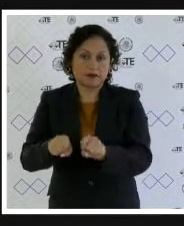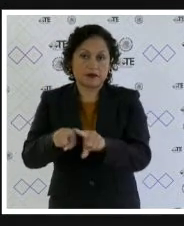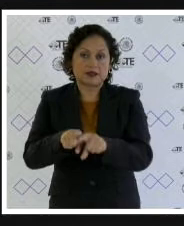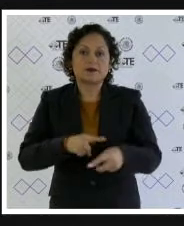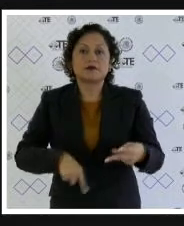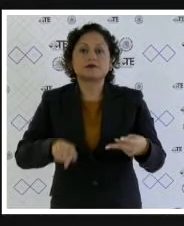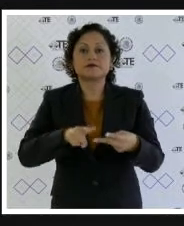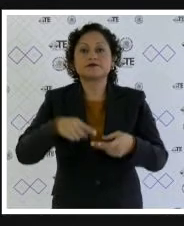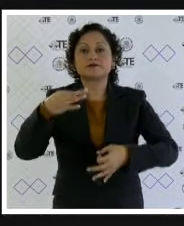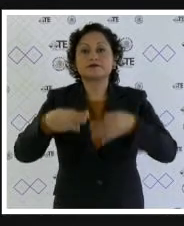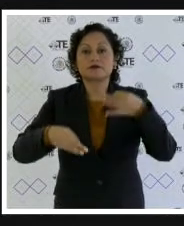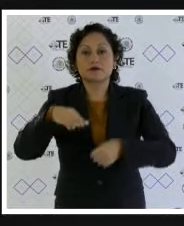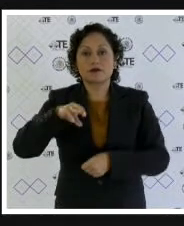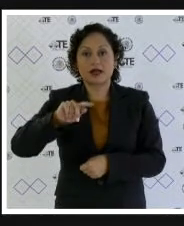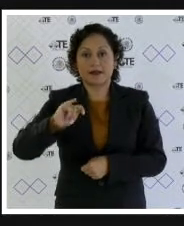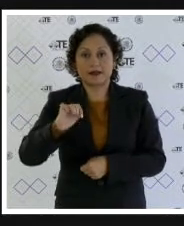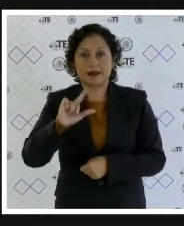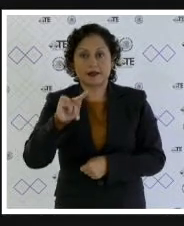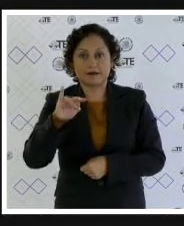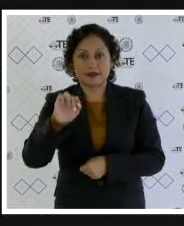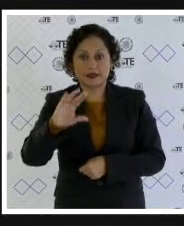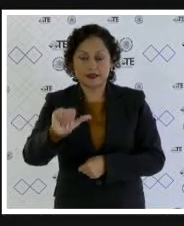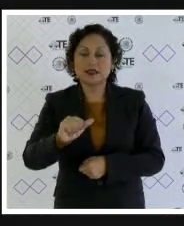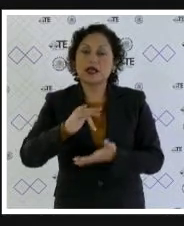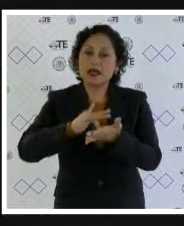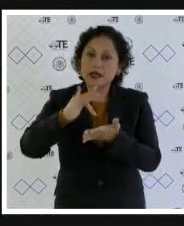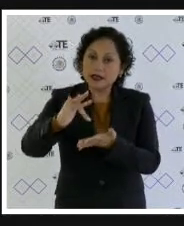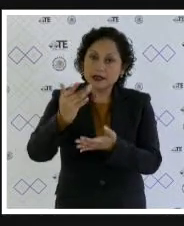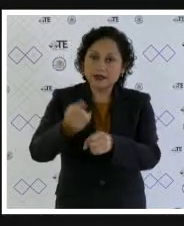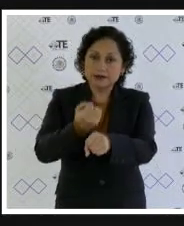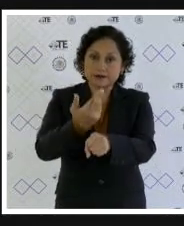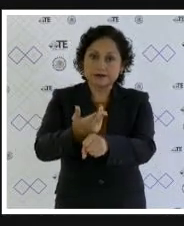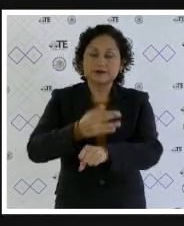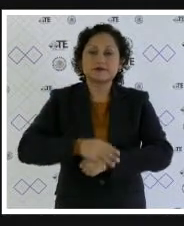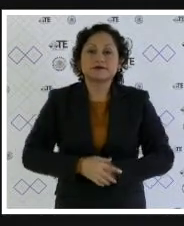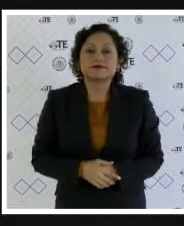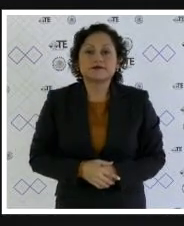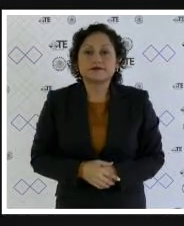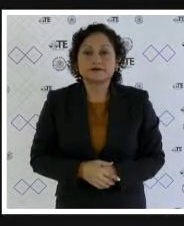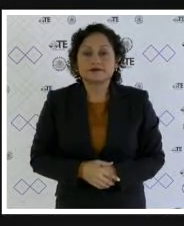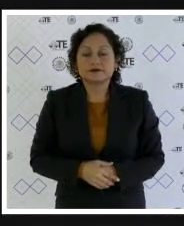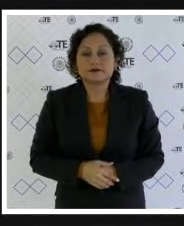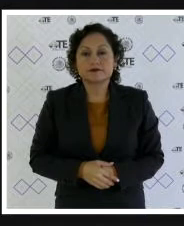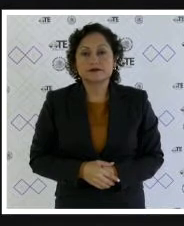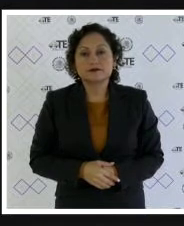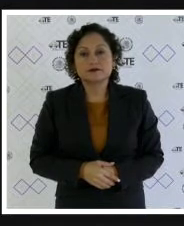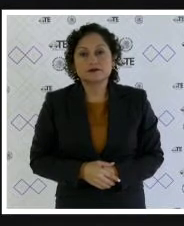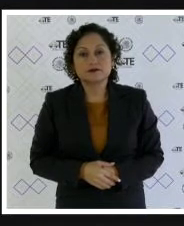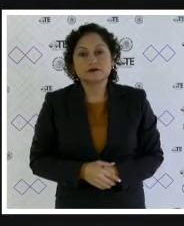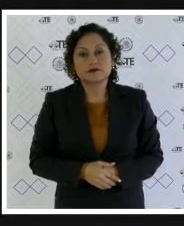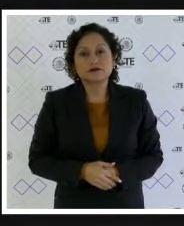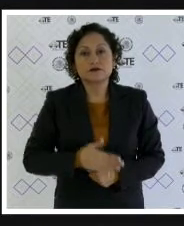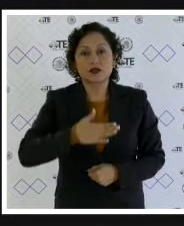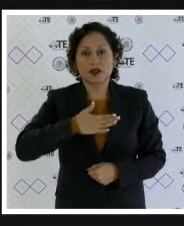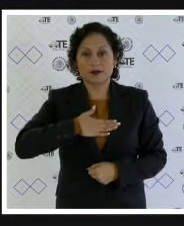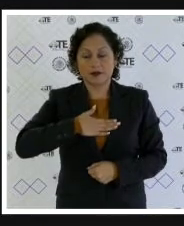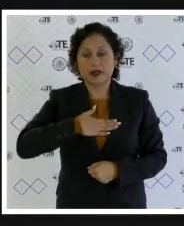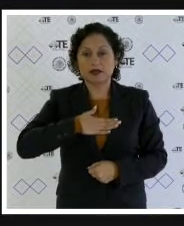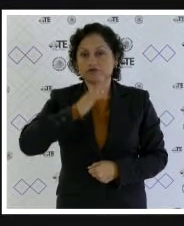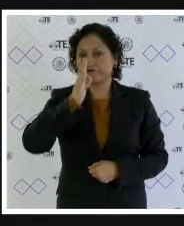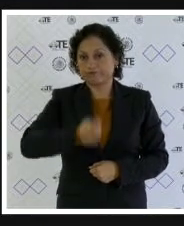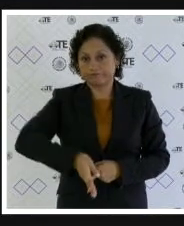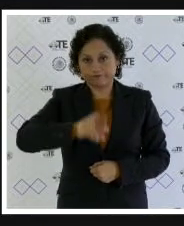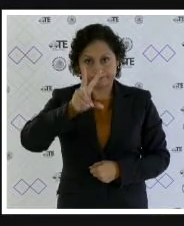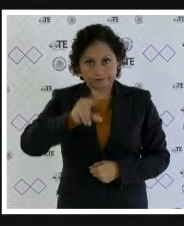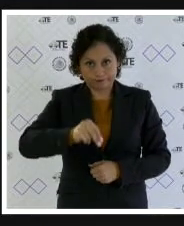magistrada Marta López Mercado Ramírez gracias secretario estoy ya emitiendo un voto en contra del gel